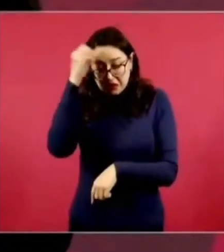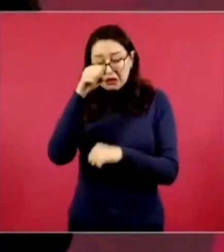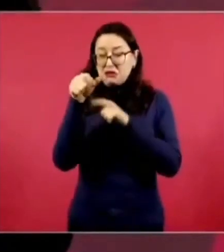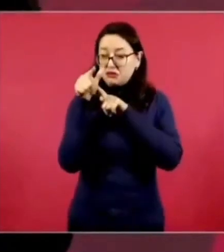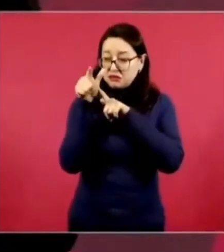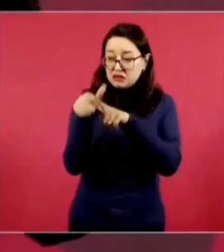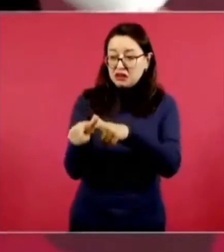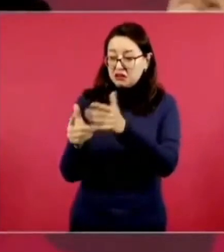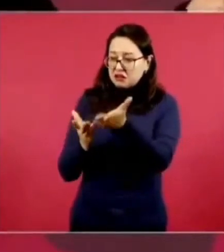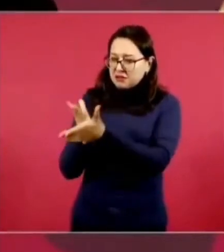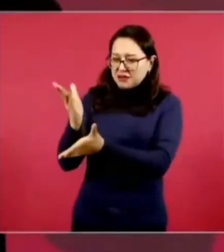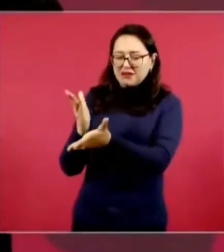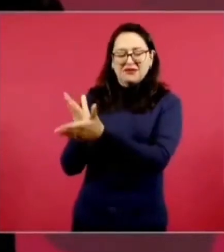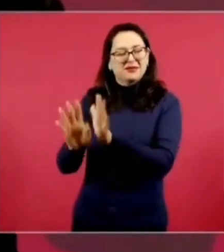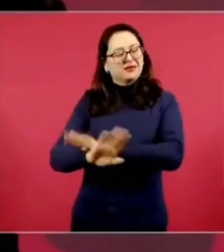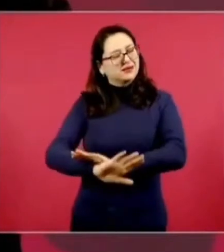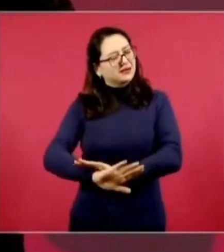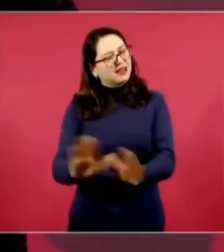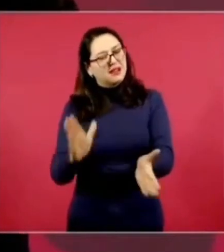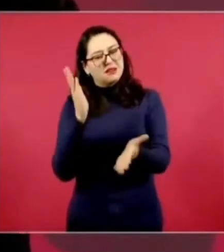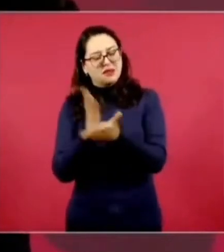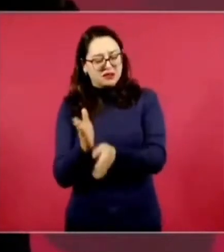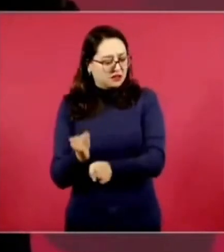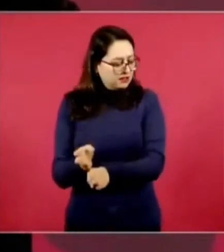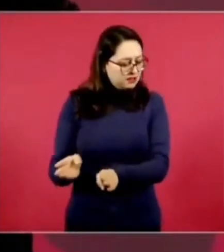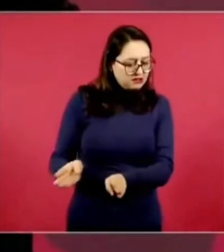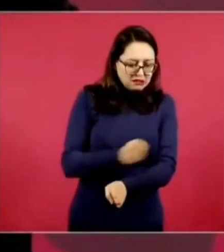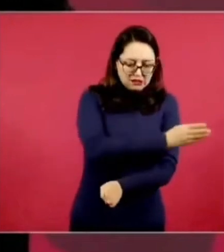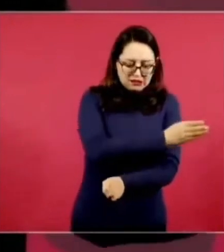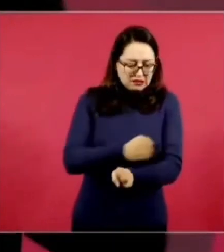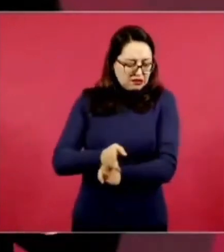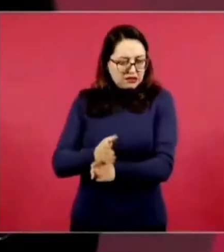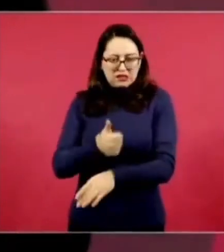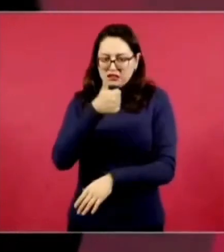si ya tuvo uno su momento su tiempo